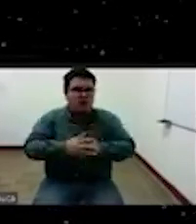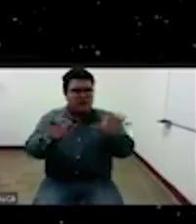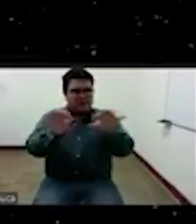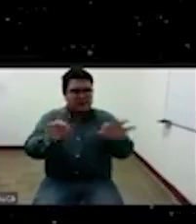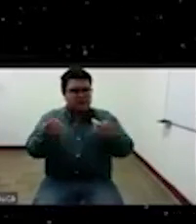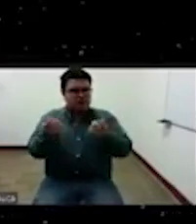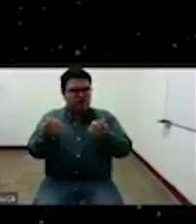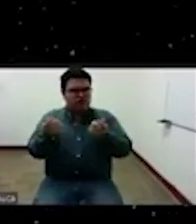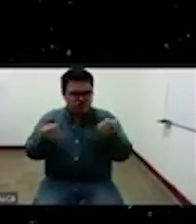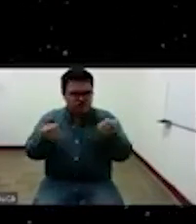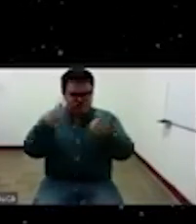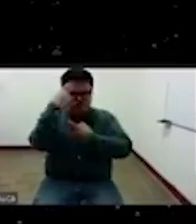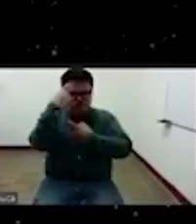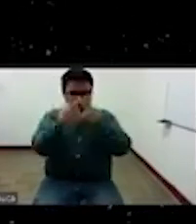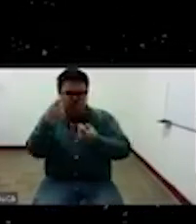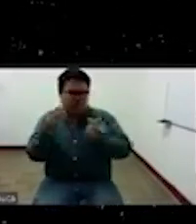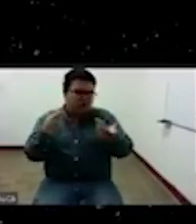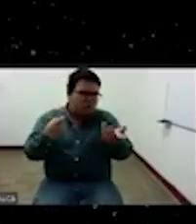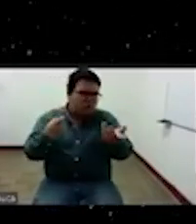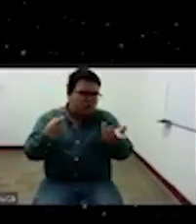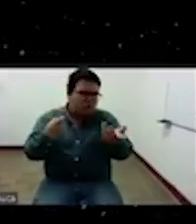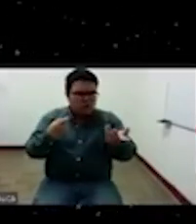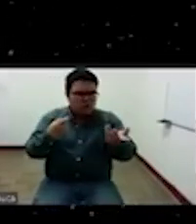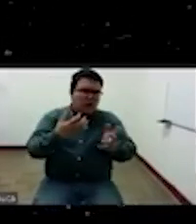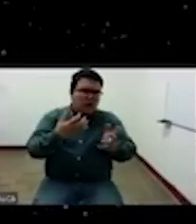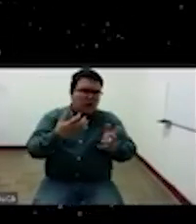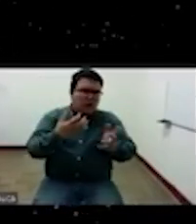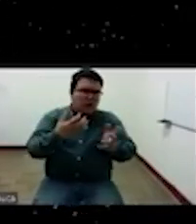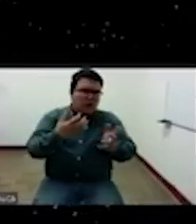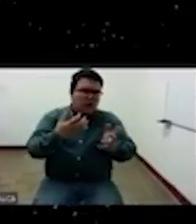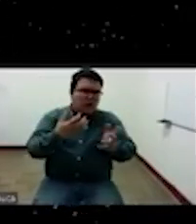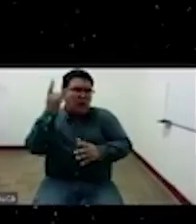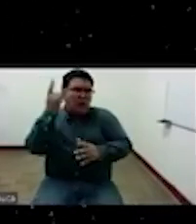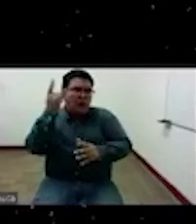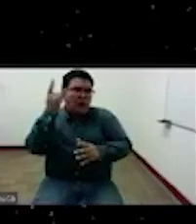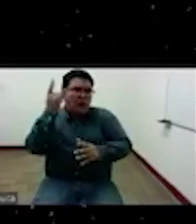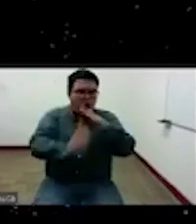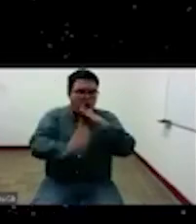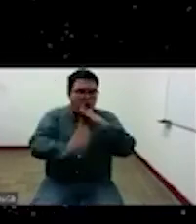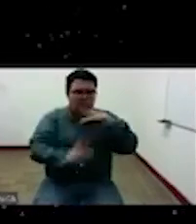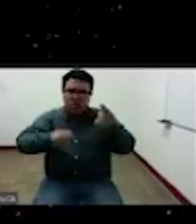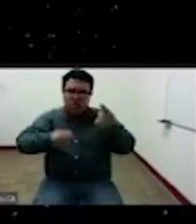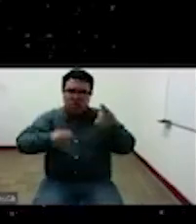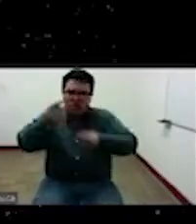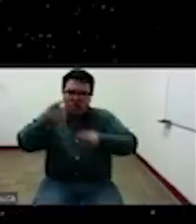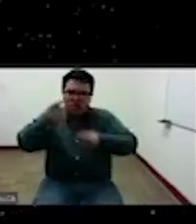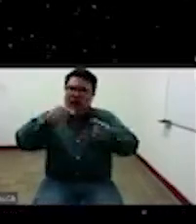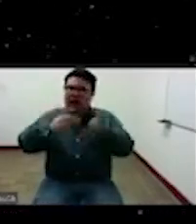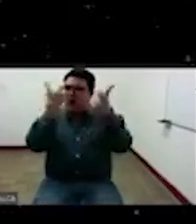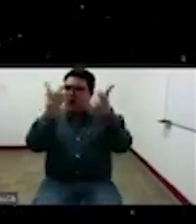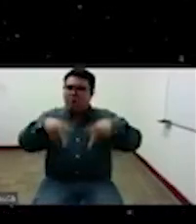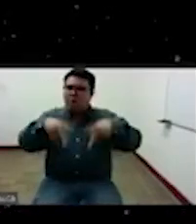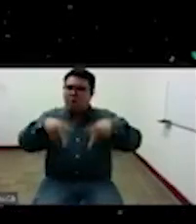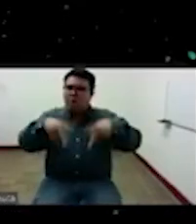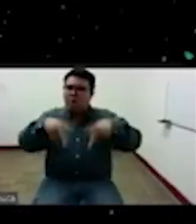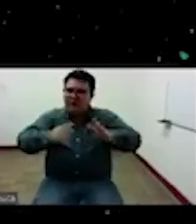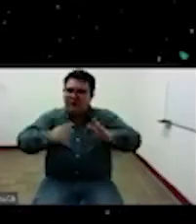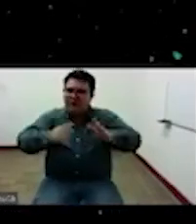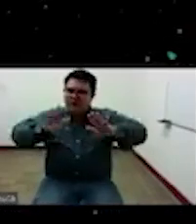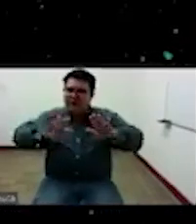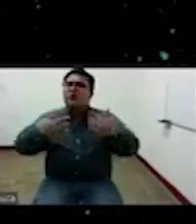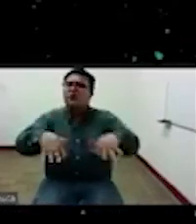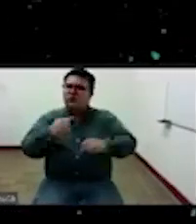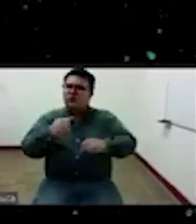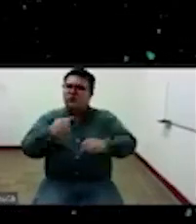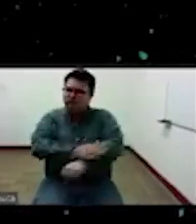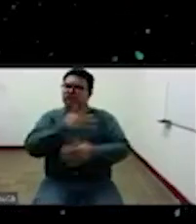tratar de de producir una economía que sea una economía de vida que le llama así una economía de vida